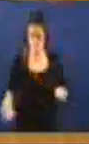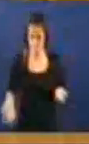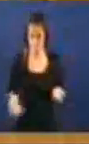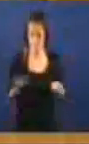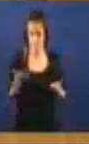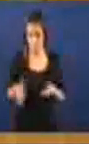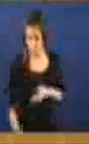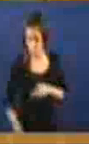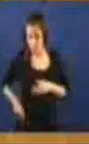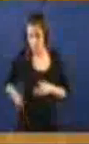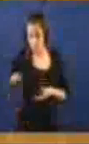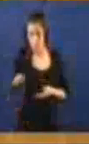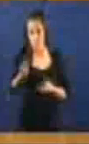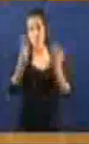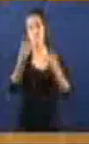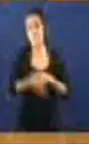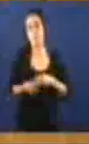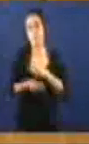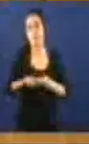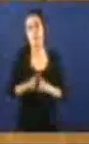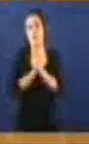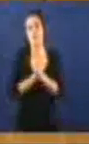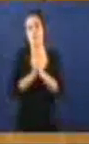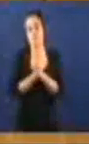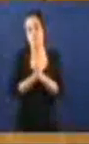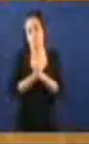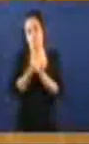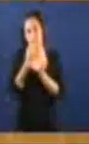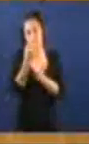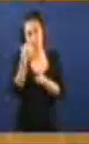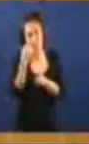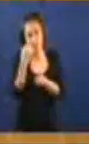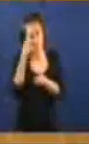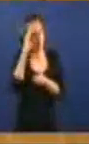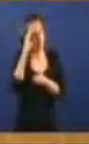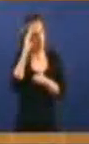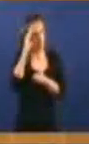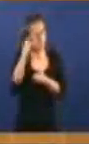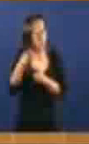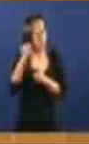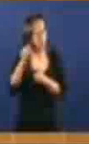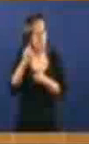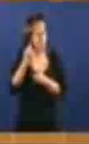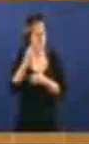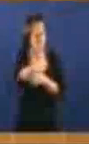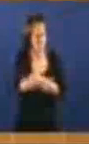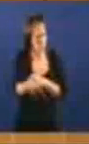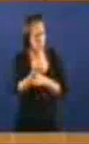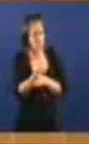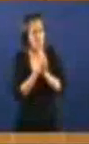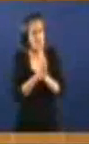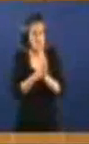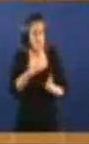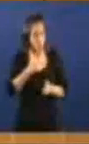crida As sete moedas Coi as moedas Se fai así Como as castañeras Como as xousers E dílle ao tabernero Escoitas ben estas moedas Si, si Pero son a cheven Si, si